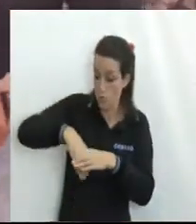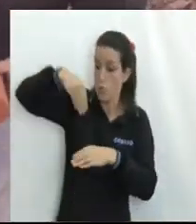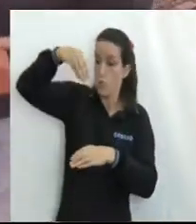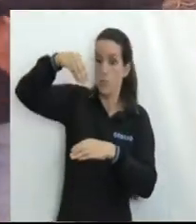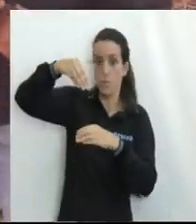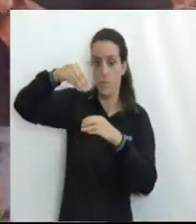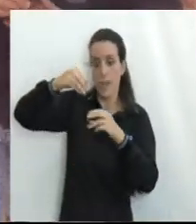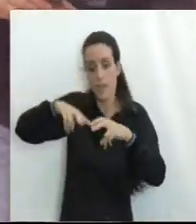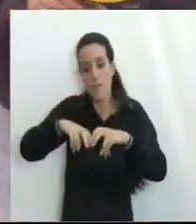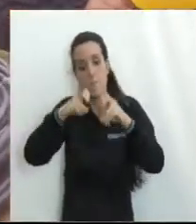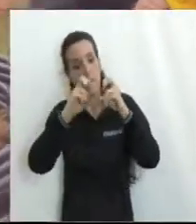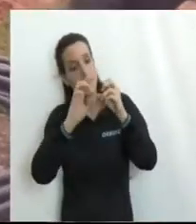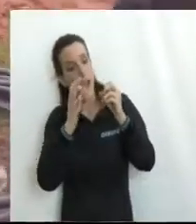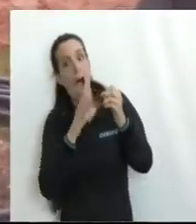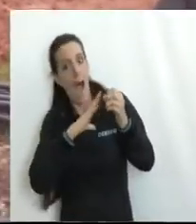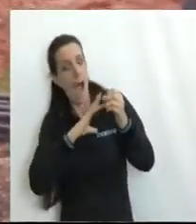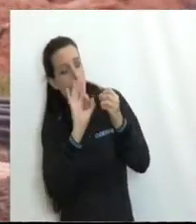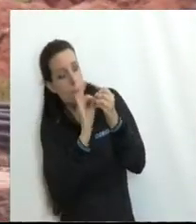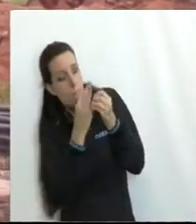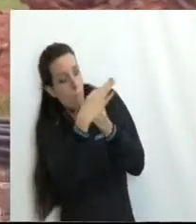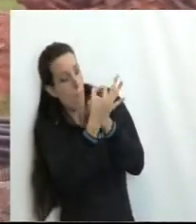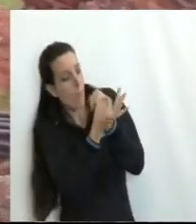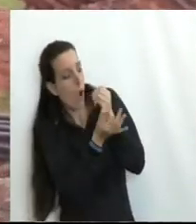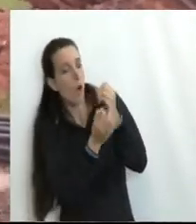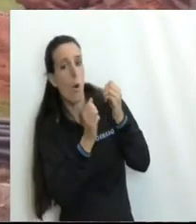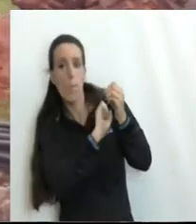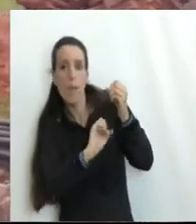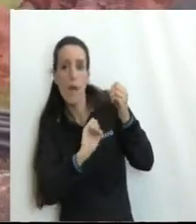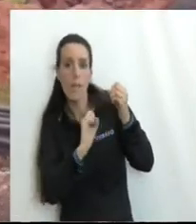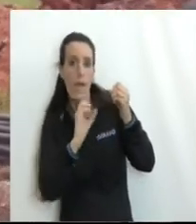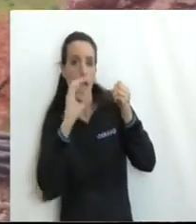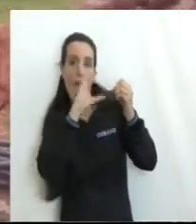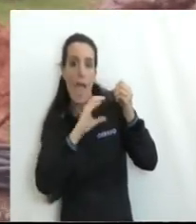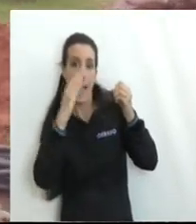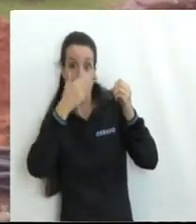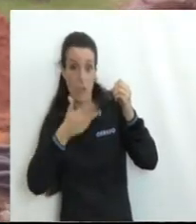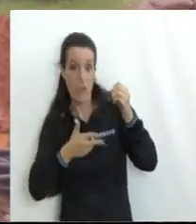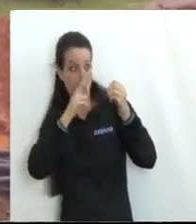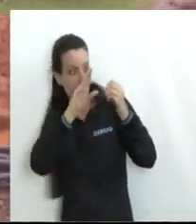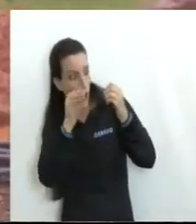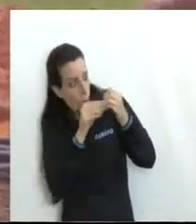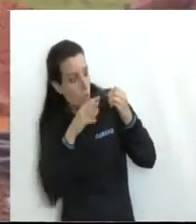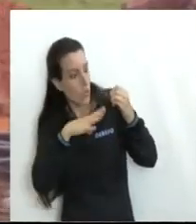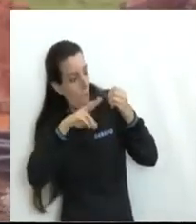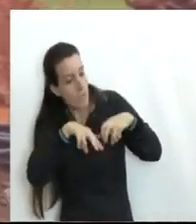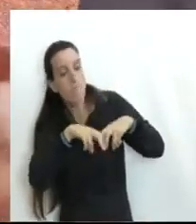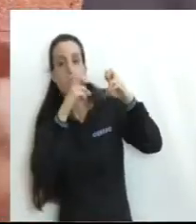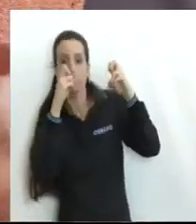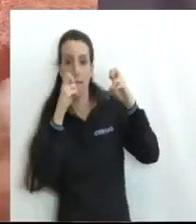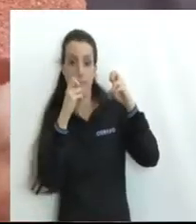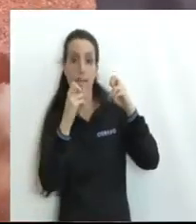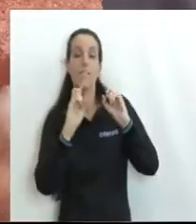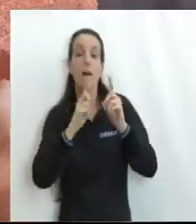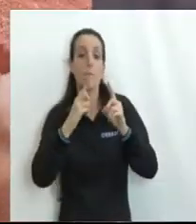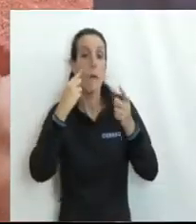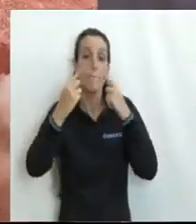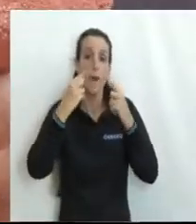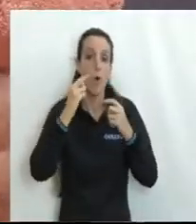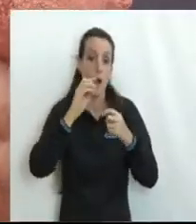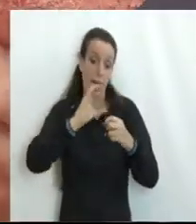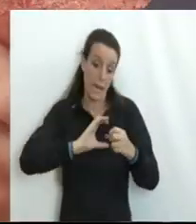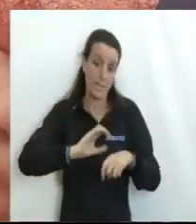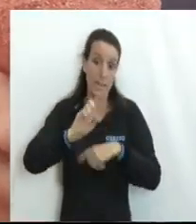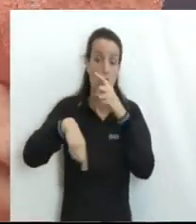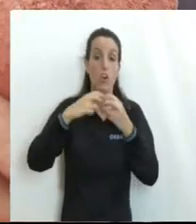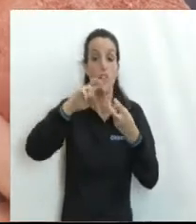Nosotros vamos a ver Si estas tienen buena porosidad Como para poder almacenar Los hidrocarburos También vamos a poder